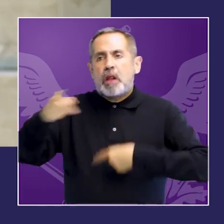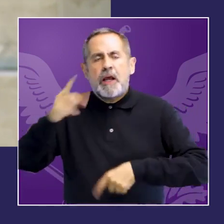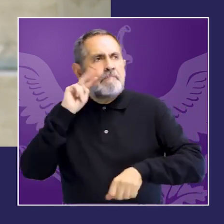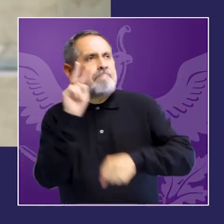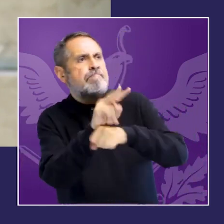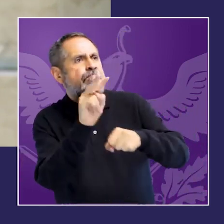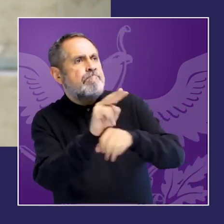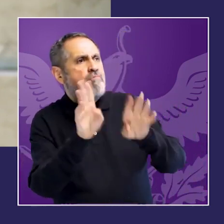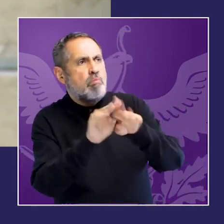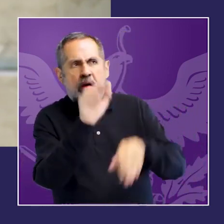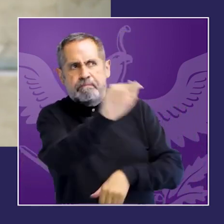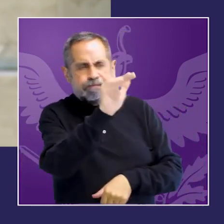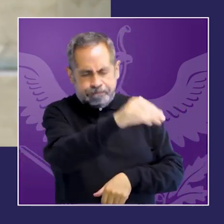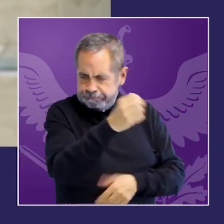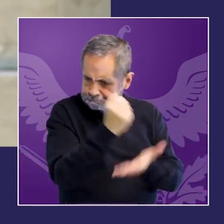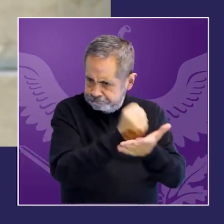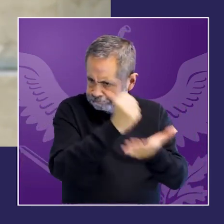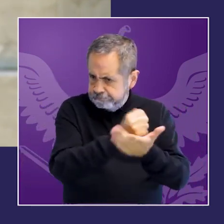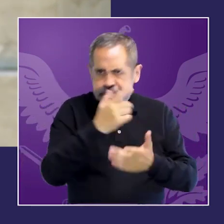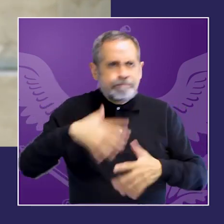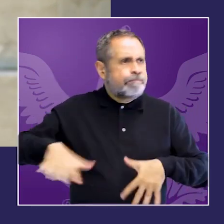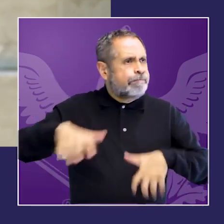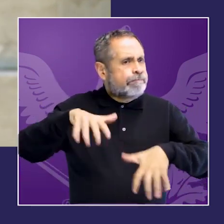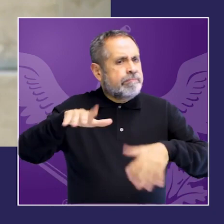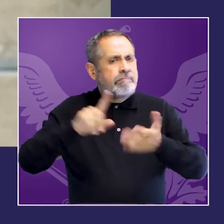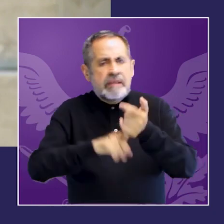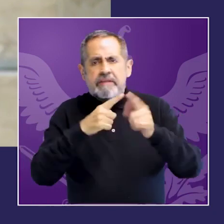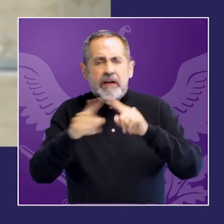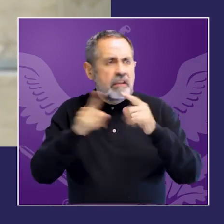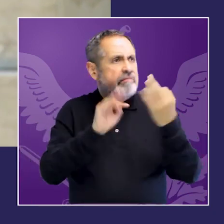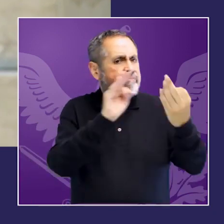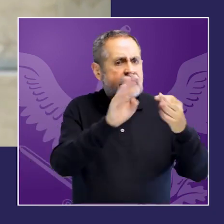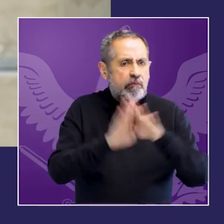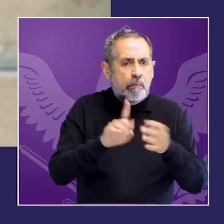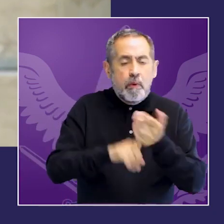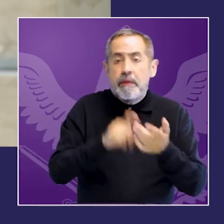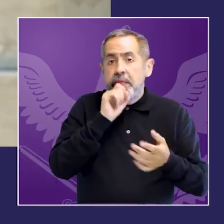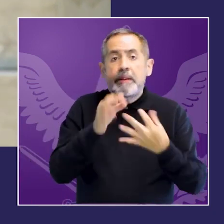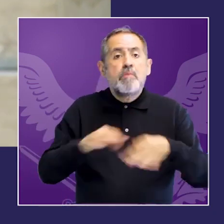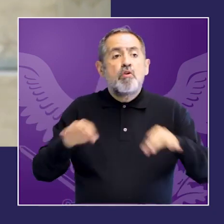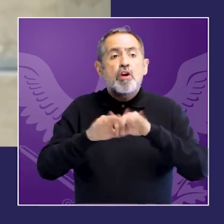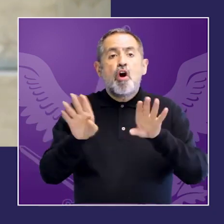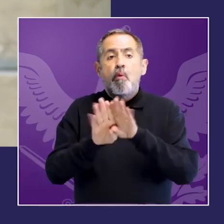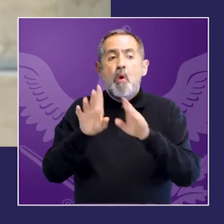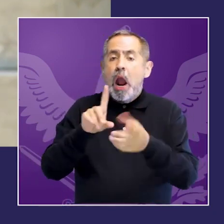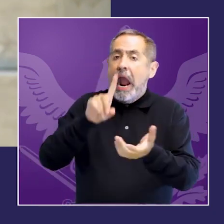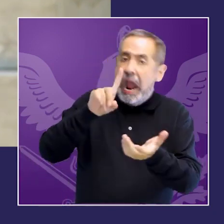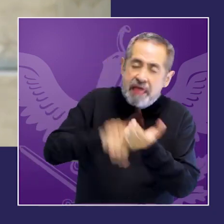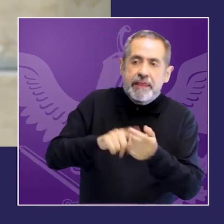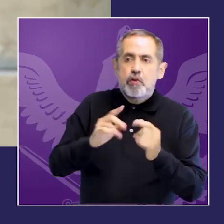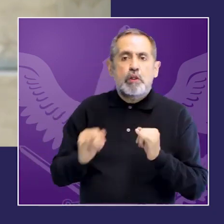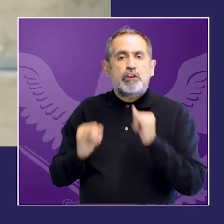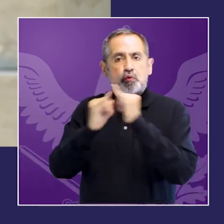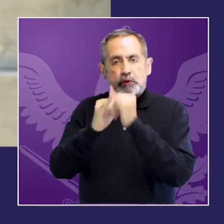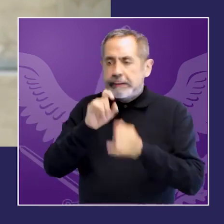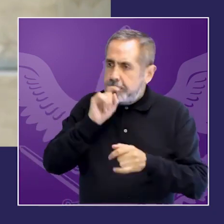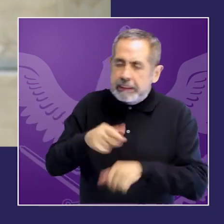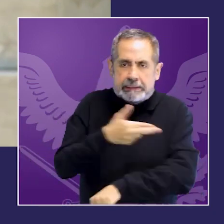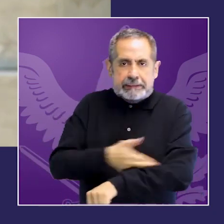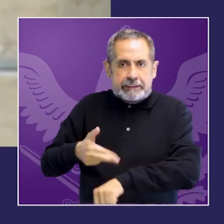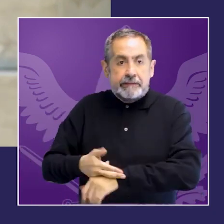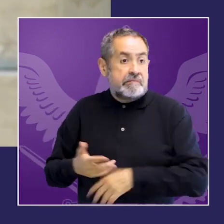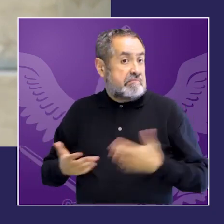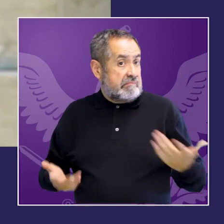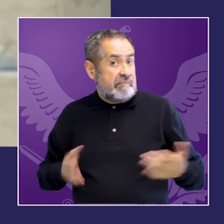exigibilidad que podamos promover desde diferentes lugares pero también desde adentro de las propias instituciones en la medida que